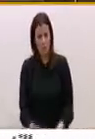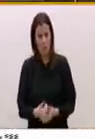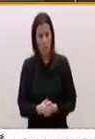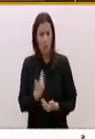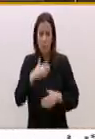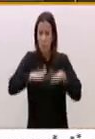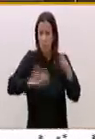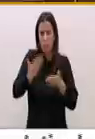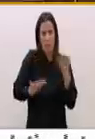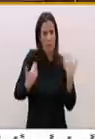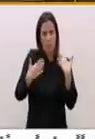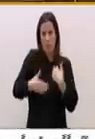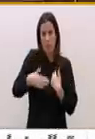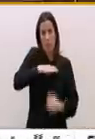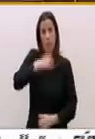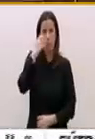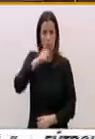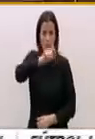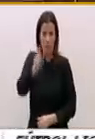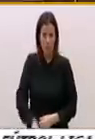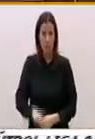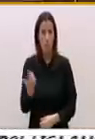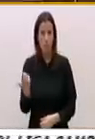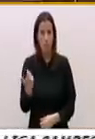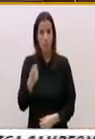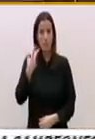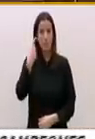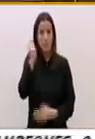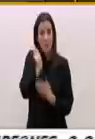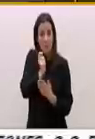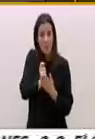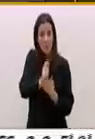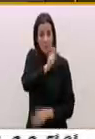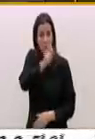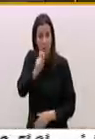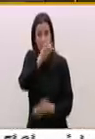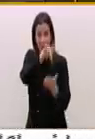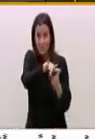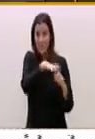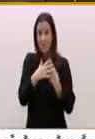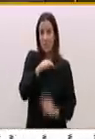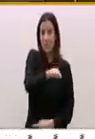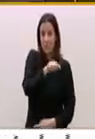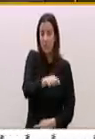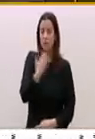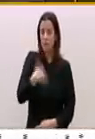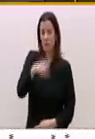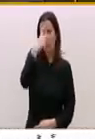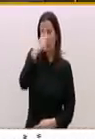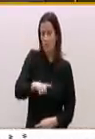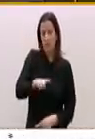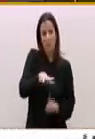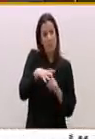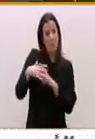señor Rajoy, los pensionistas afectados ya tildan este asunto del atrocinio.